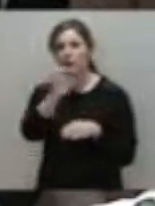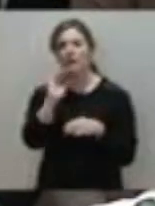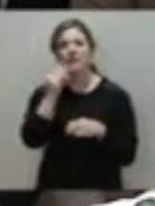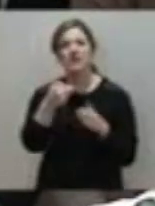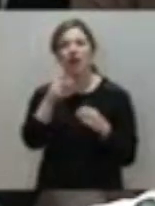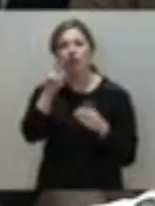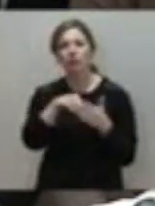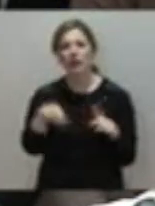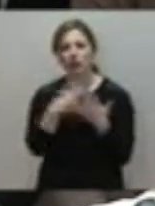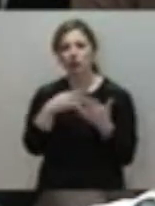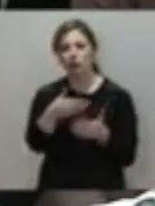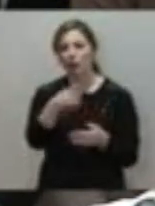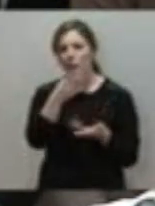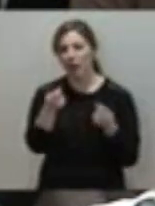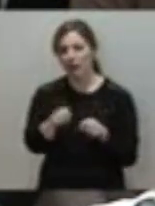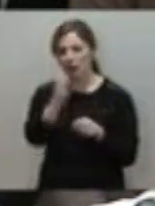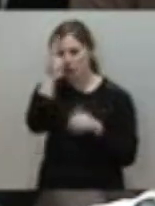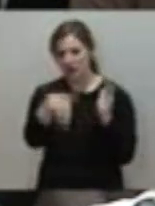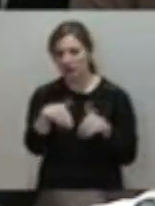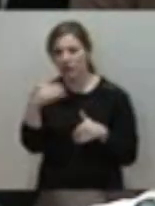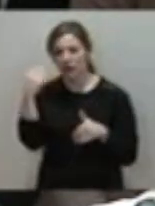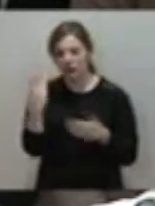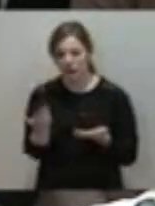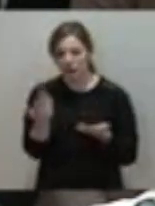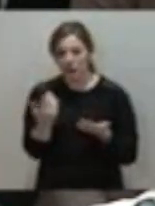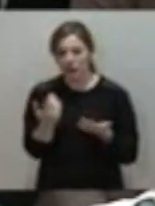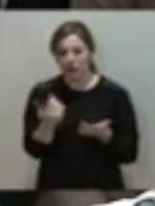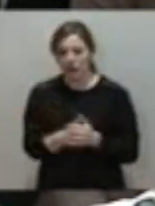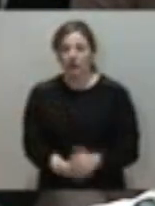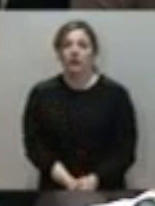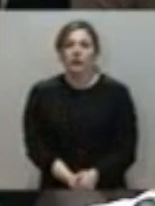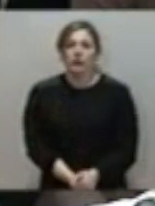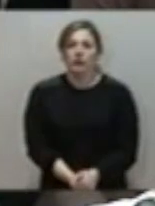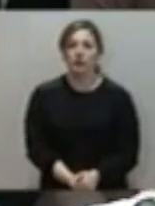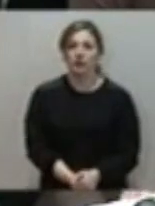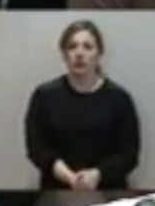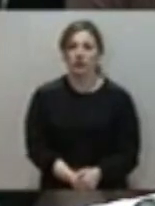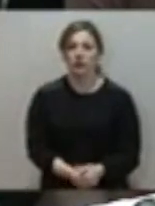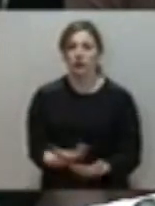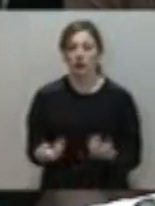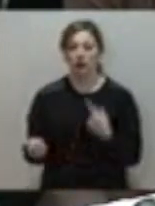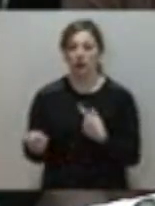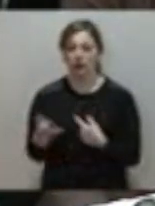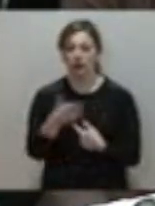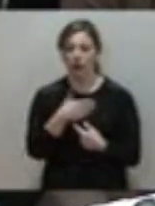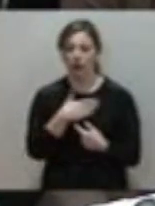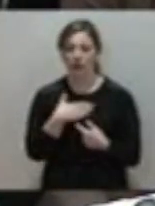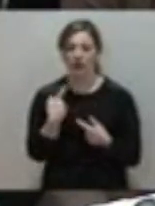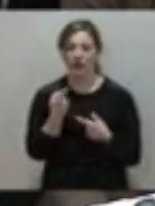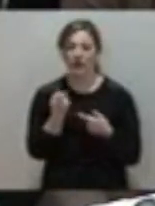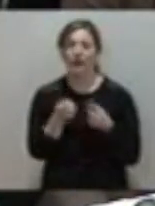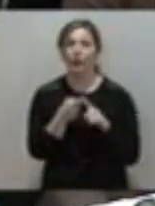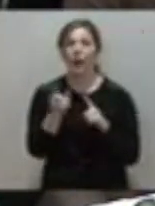2018 para el cierre de las minas, ¿no? Yo creo que lo olvidan. Aprendieron a vender, que así diría humo, ¿no?